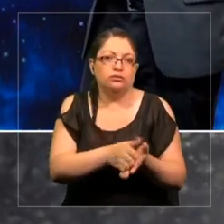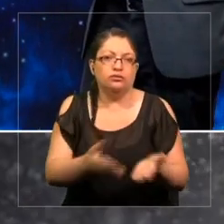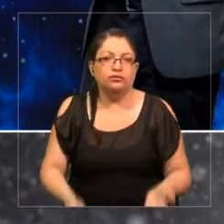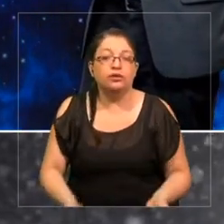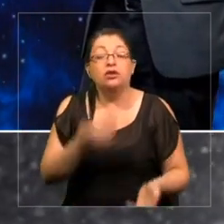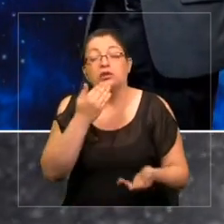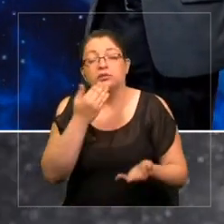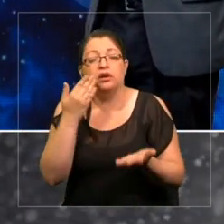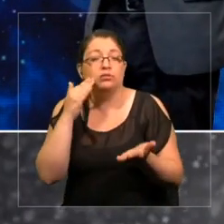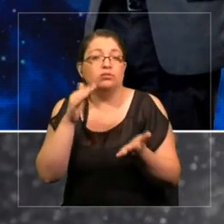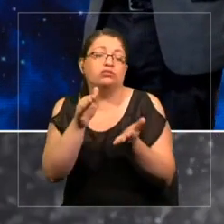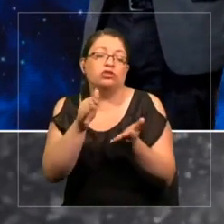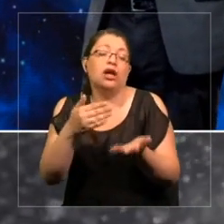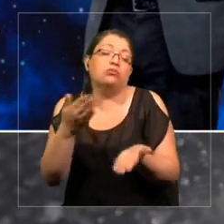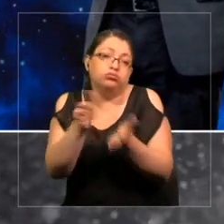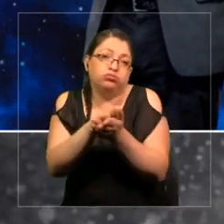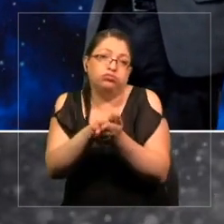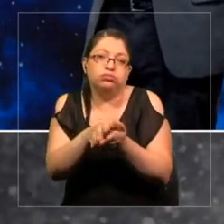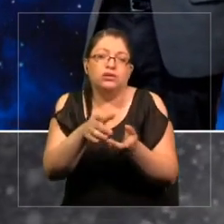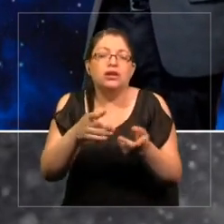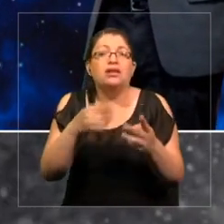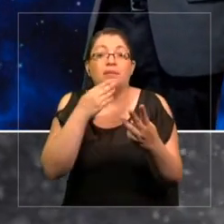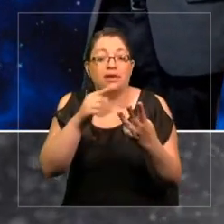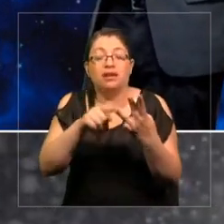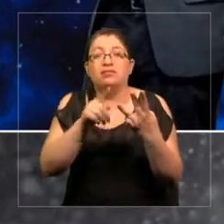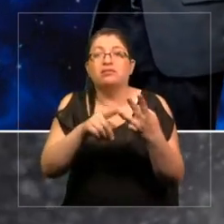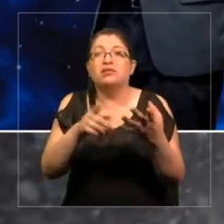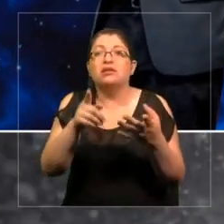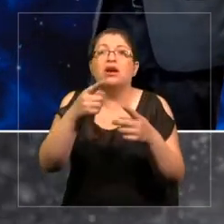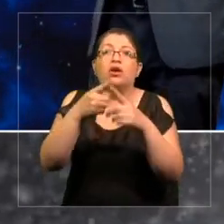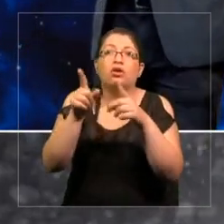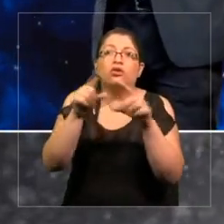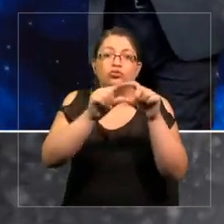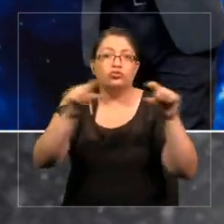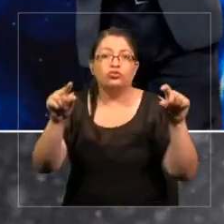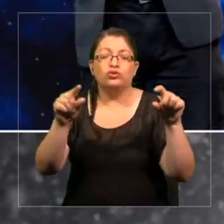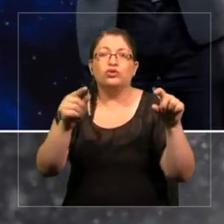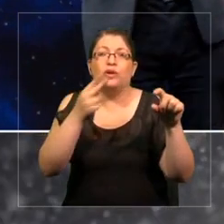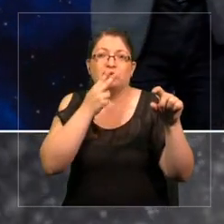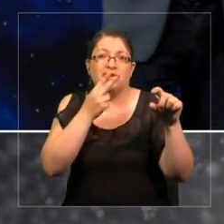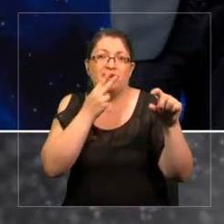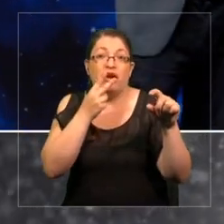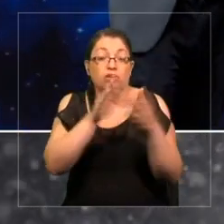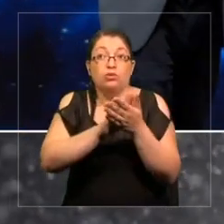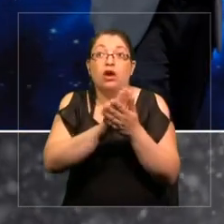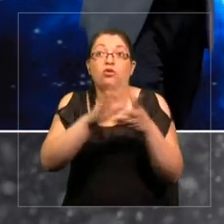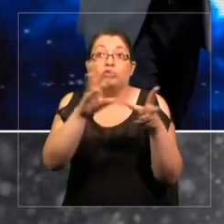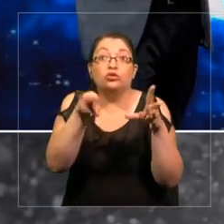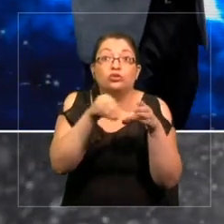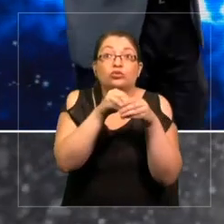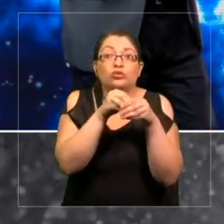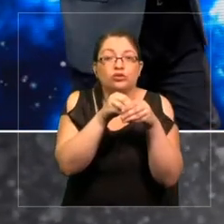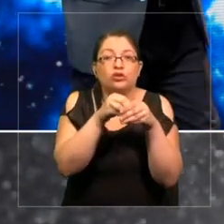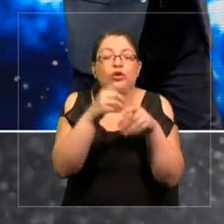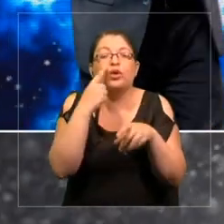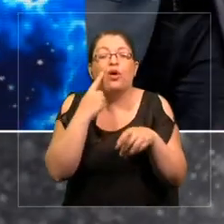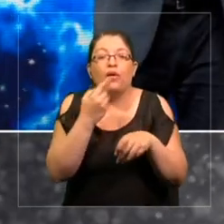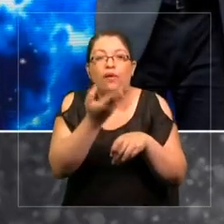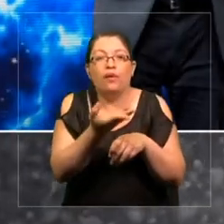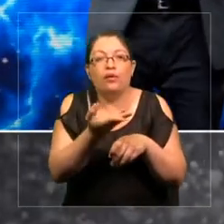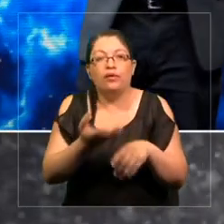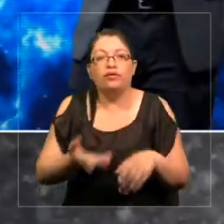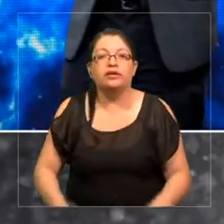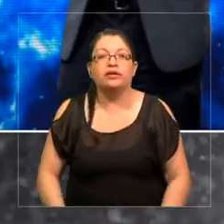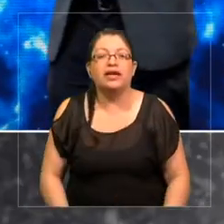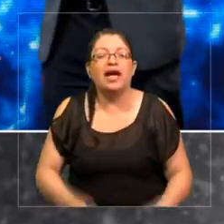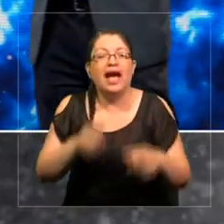más que otros factores como tabaco. Si uno suma esto de la sindémica, que es